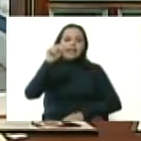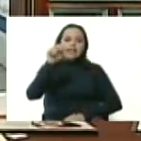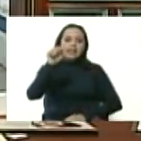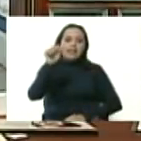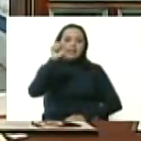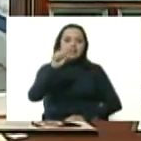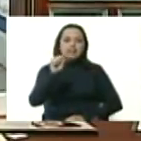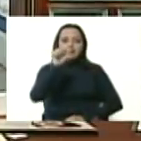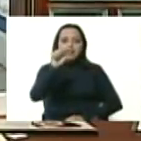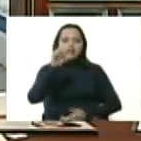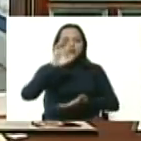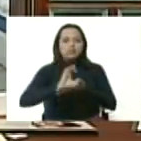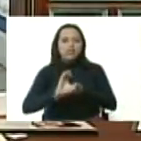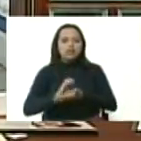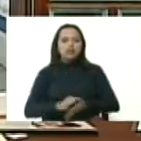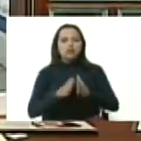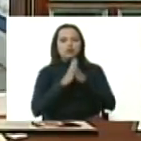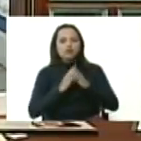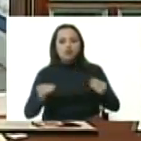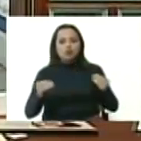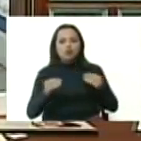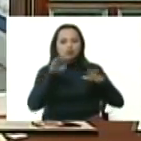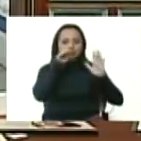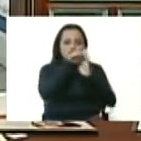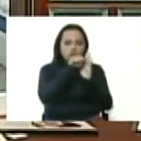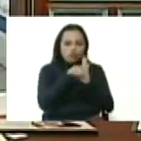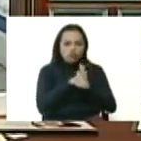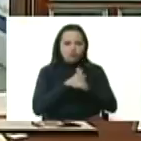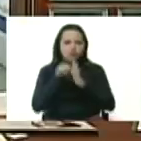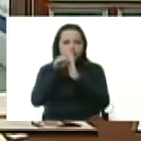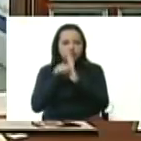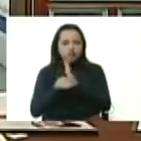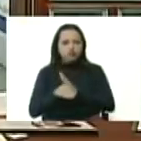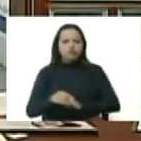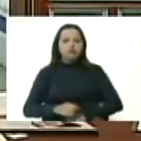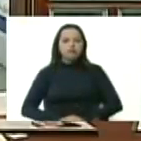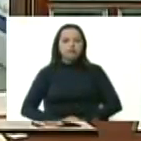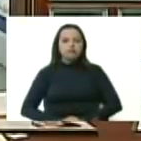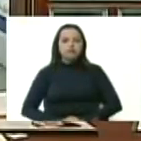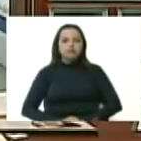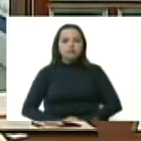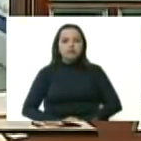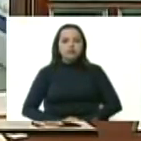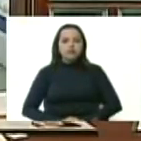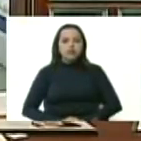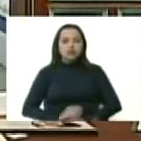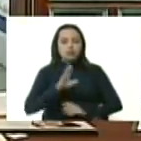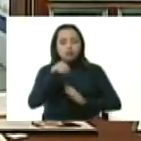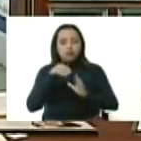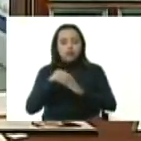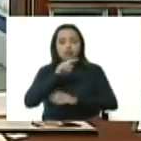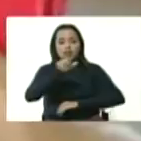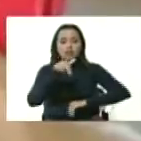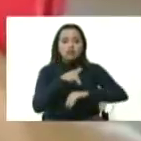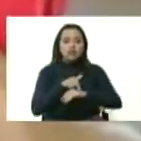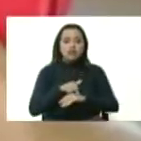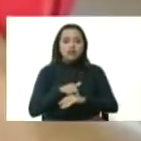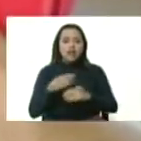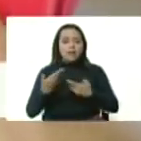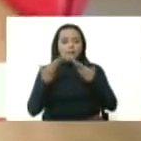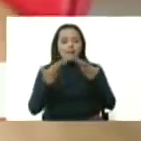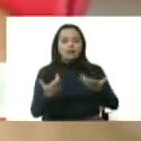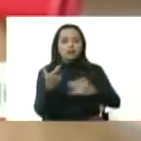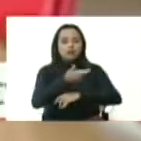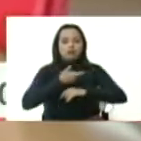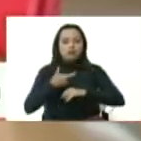de todos los silos y las instalaciones de almacenaje nacional en manos del estado